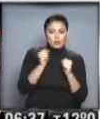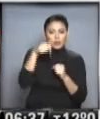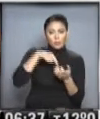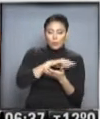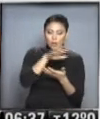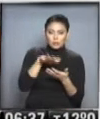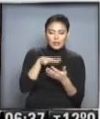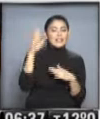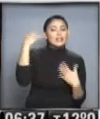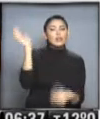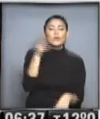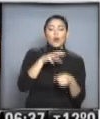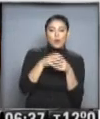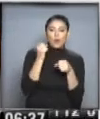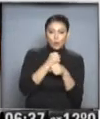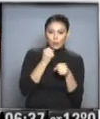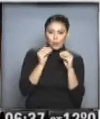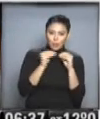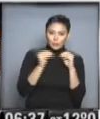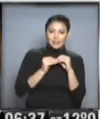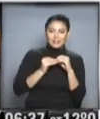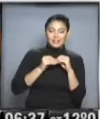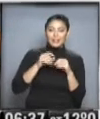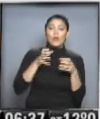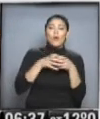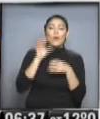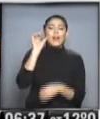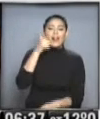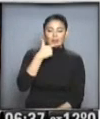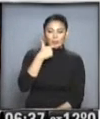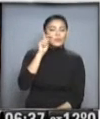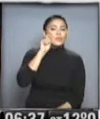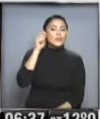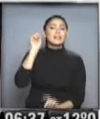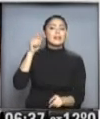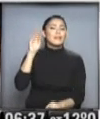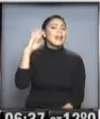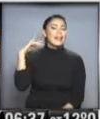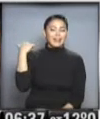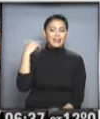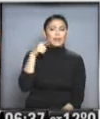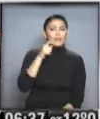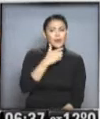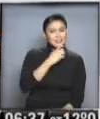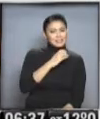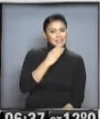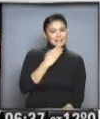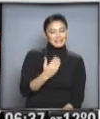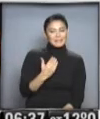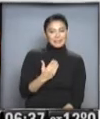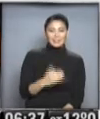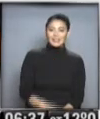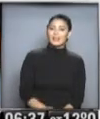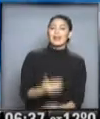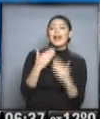Buenos Aires? Saludos a todos mis compañeros que juegan handball en el Club Lanús. Saludos, un besote enorme a vos y a Nadita. Sos re simpática. gracias,